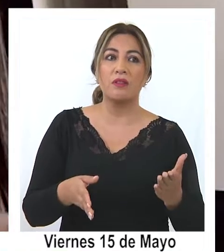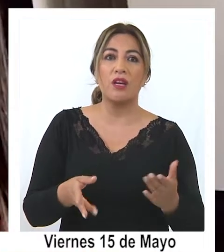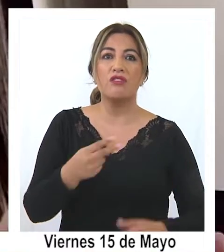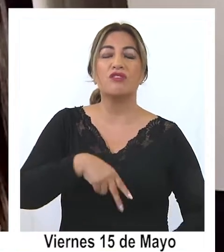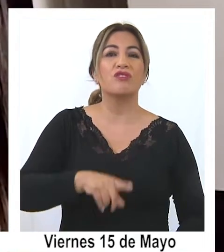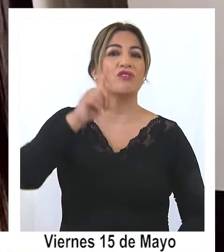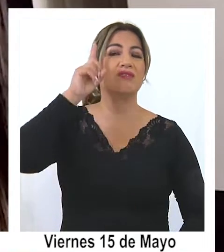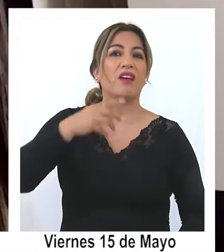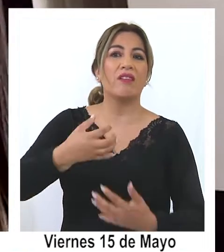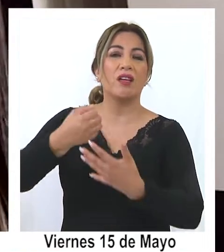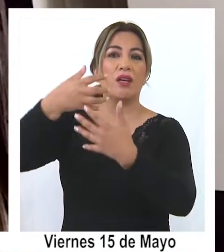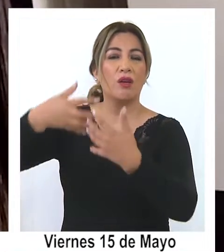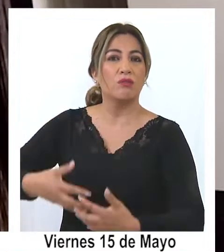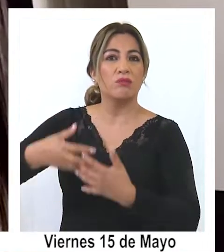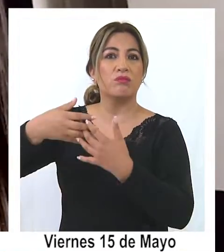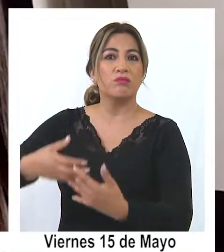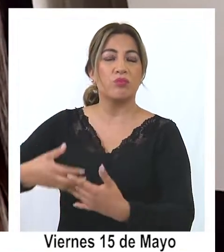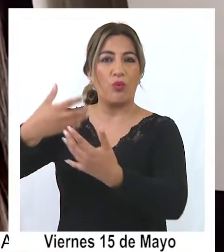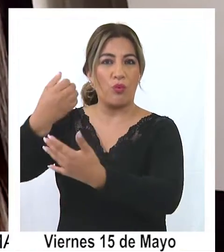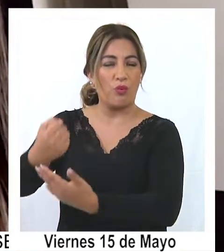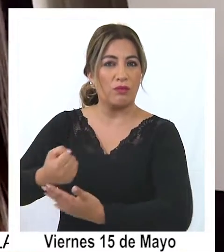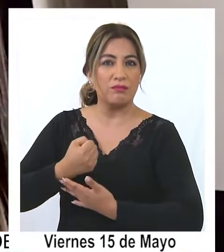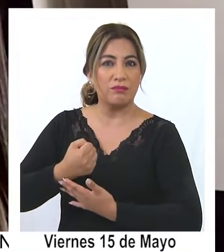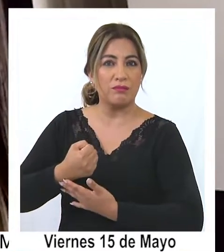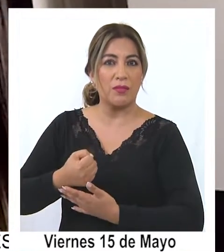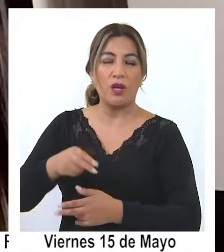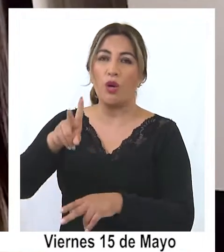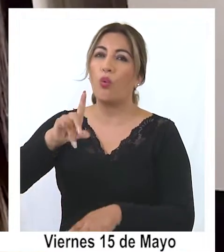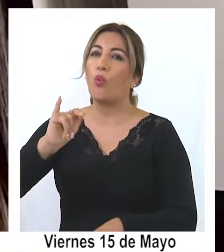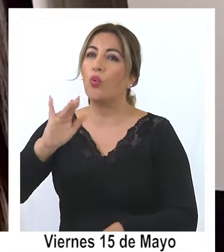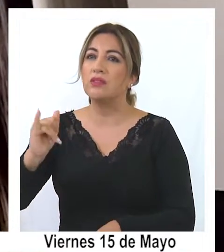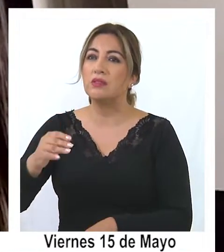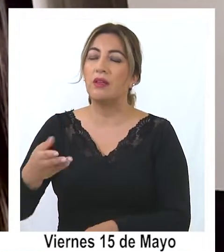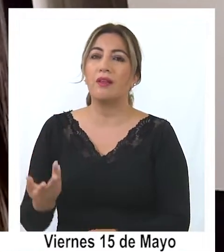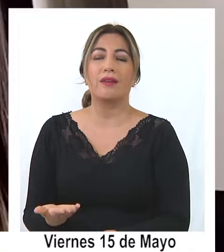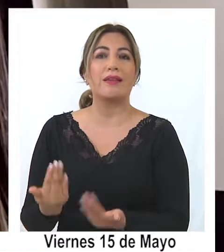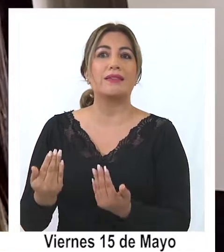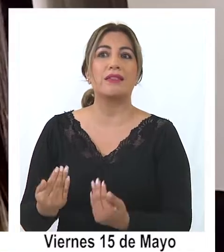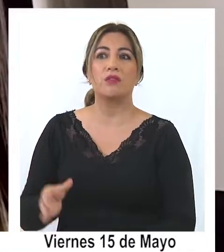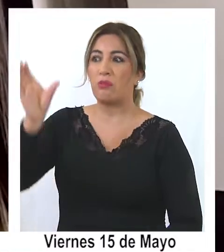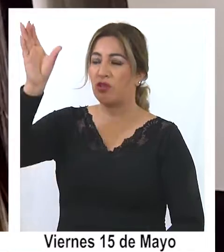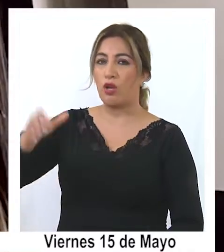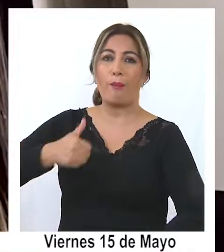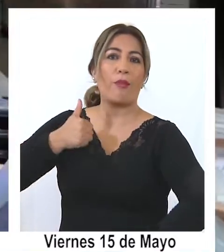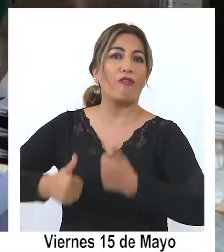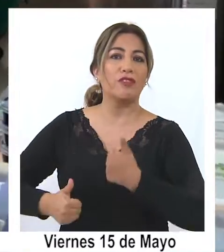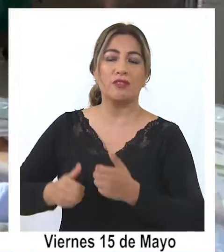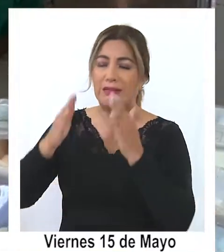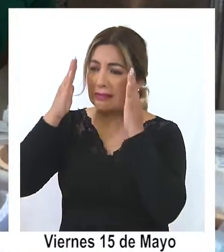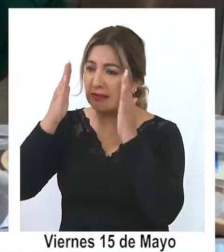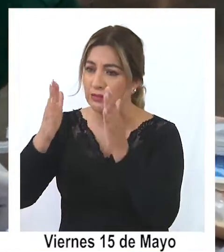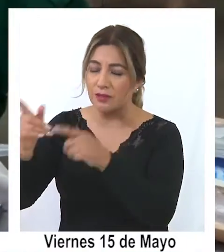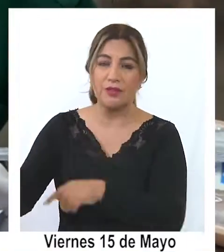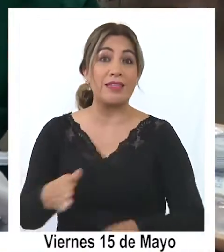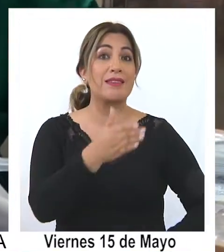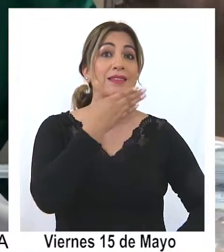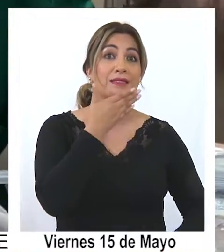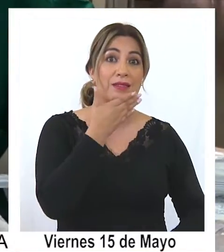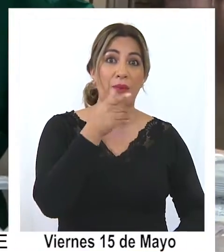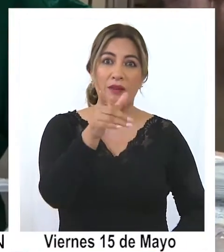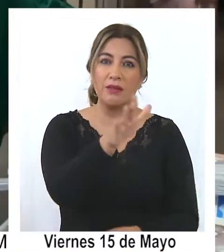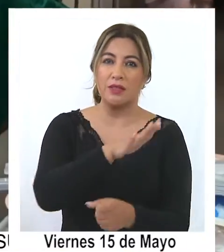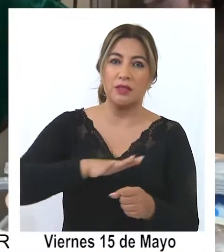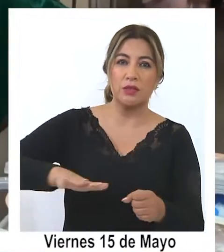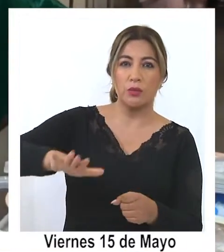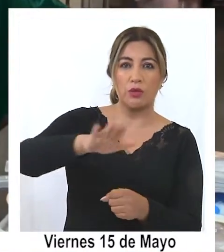sabemos que ese ventilador es una cama crítica, una cama crítica que requiere de personal idóneo, capacitado para eso. No obstante estas